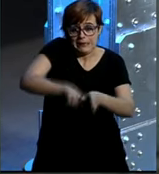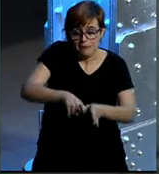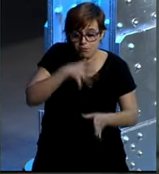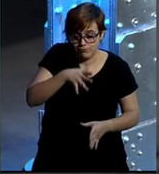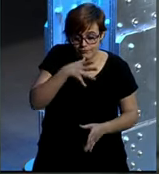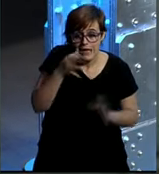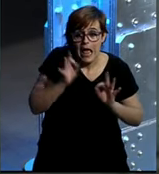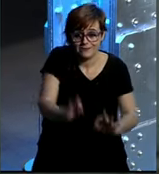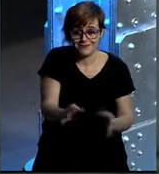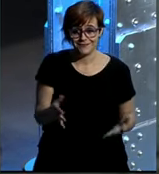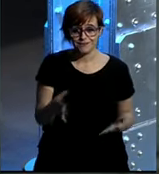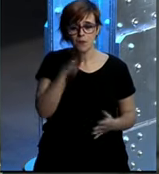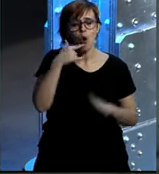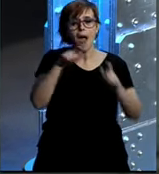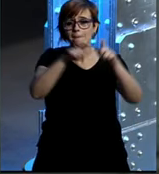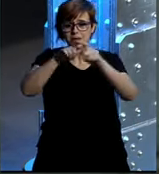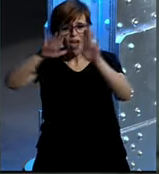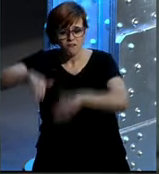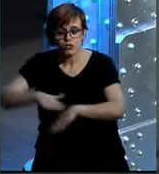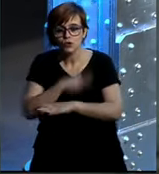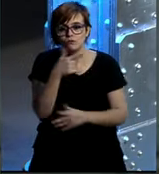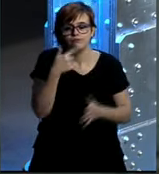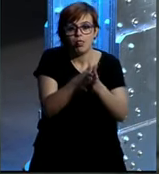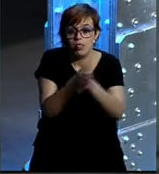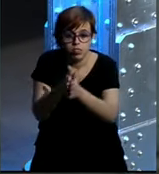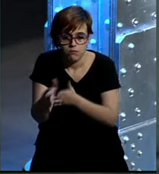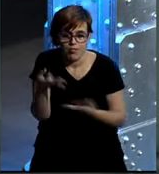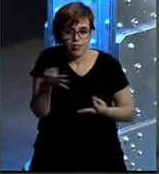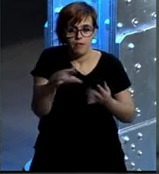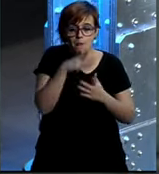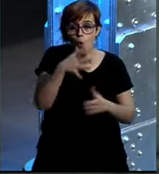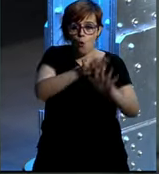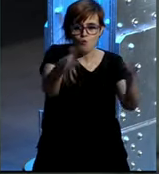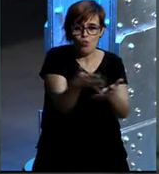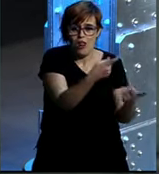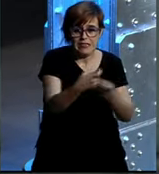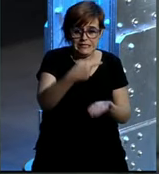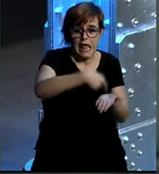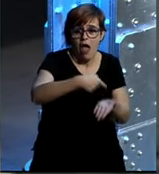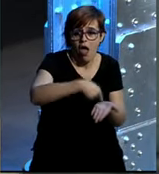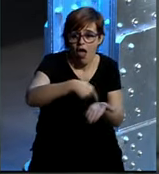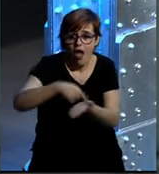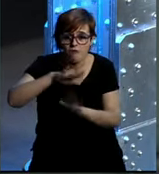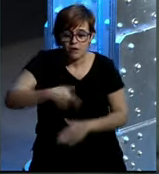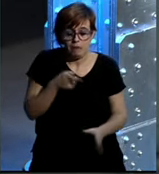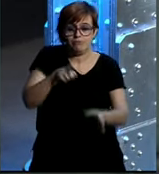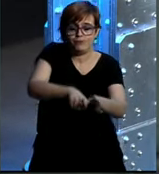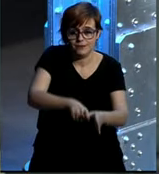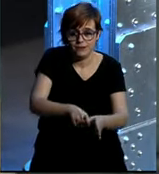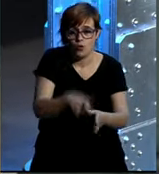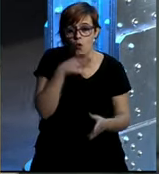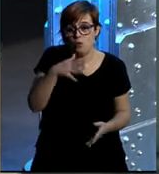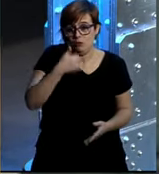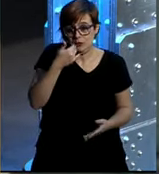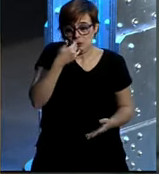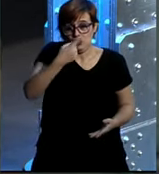porque al final yo creo que las compañías nos hemos visto forzadas a espabilar en las redes y en el mundo digital, o por lo menos es el caso, de